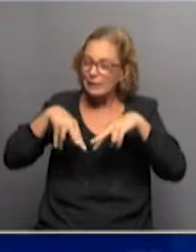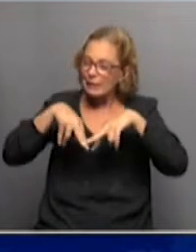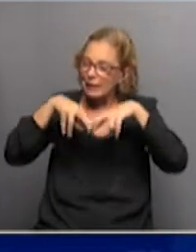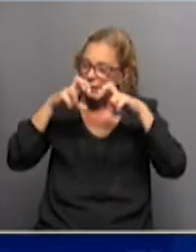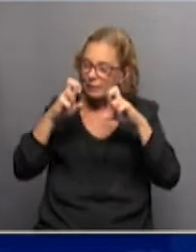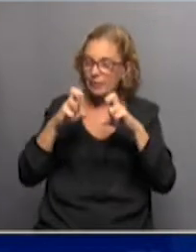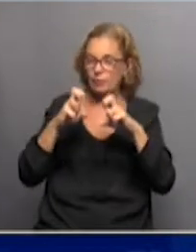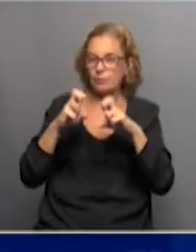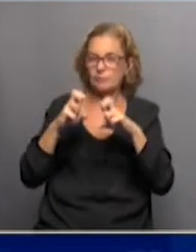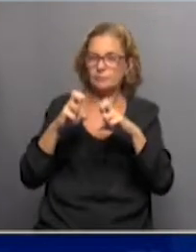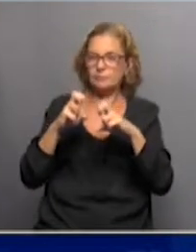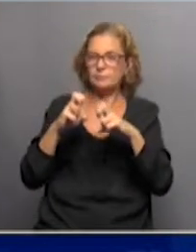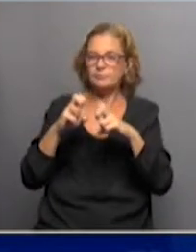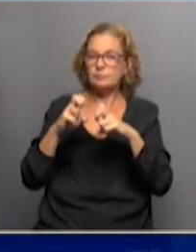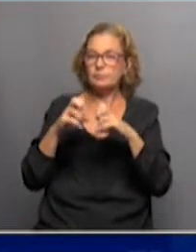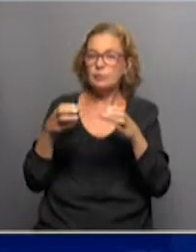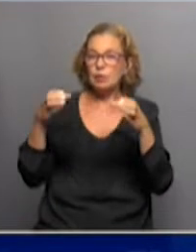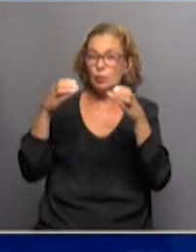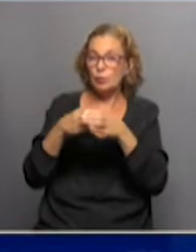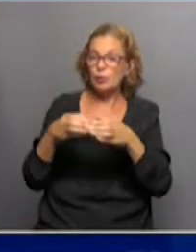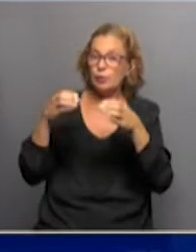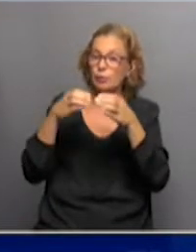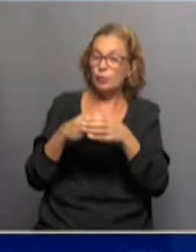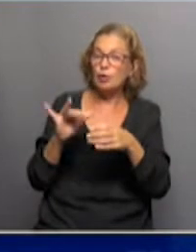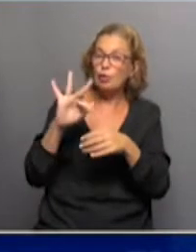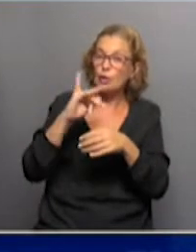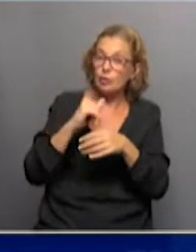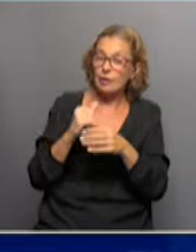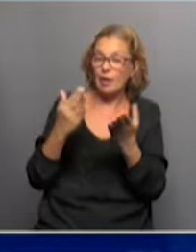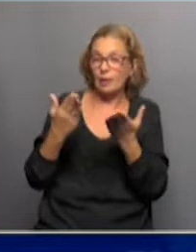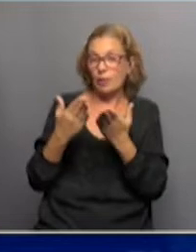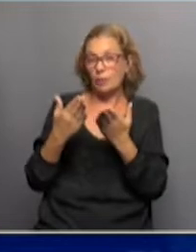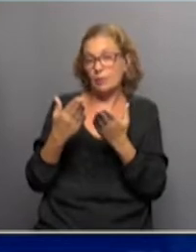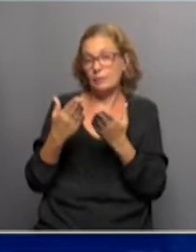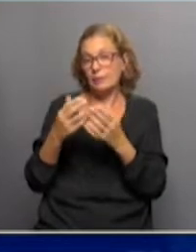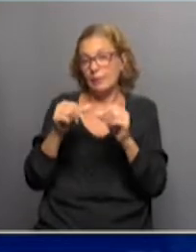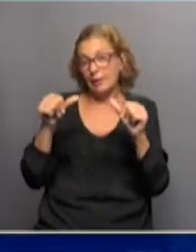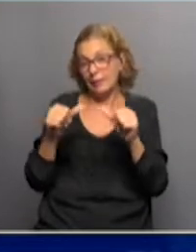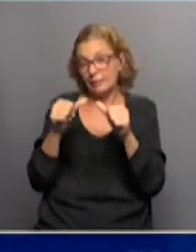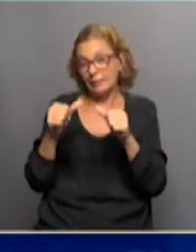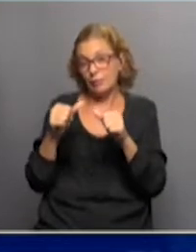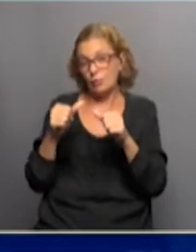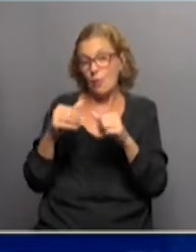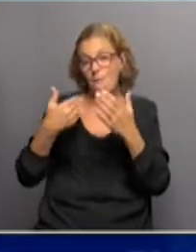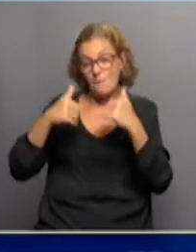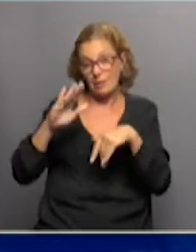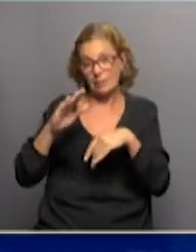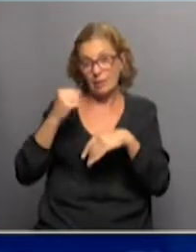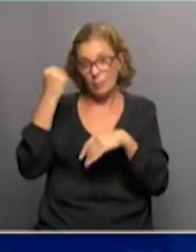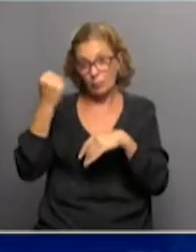en reuniones periódicas, que bueno, ahora se fueron haciendo más intensas, más